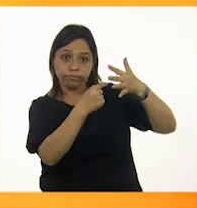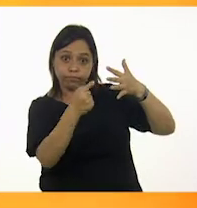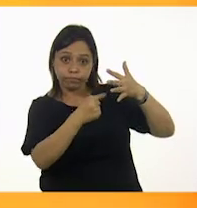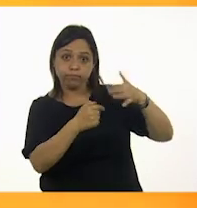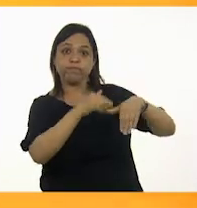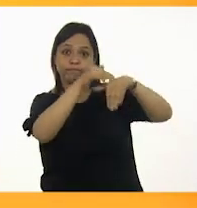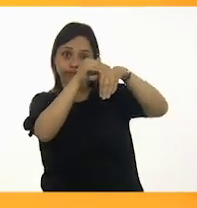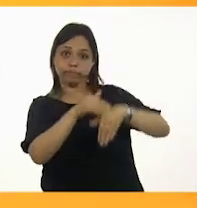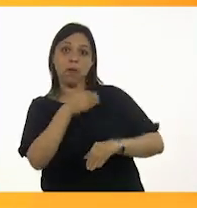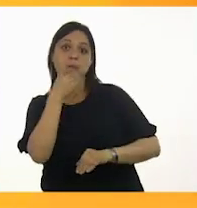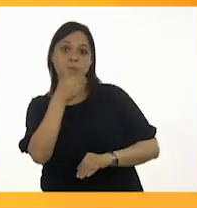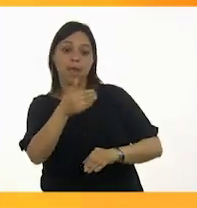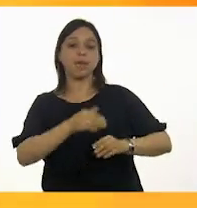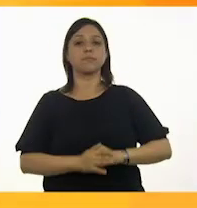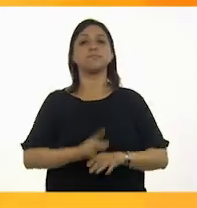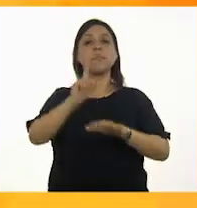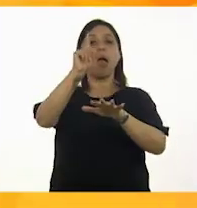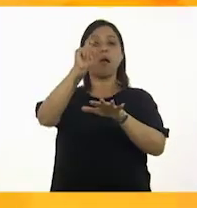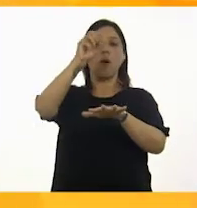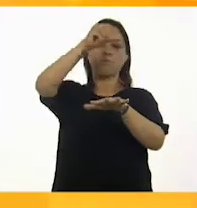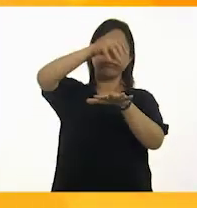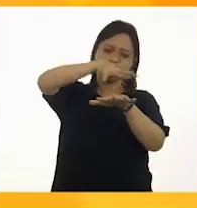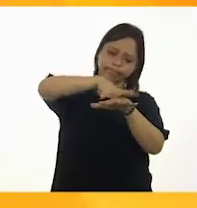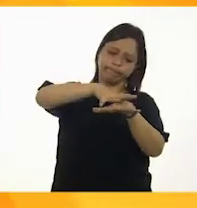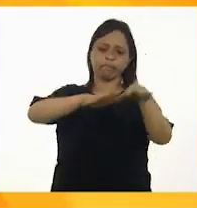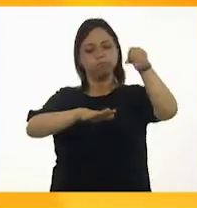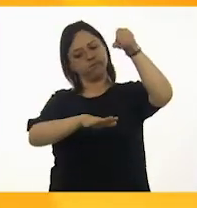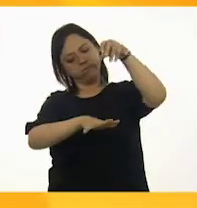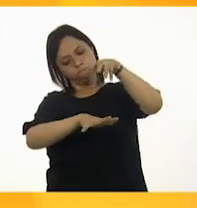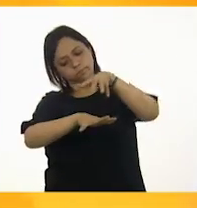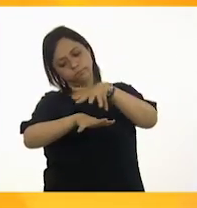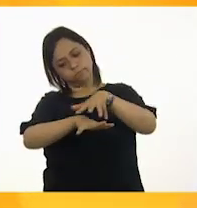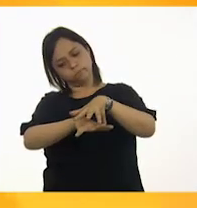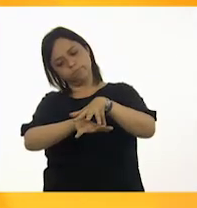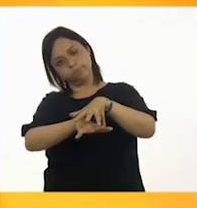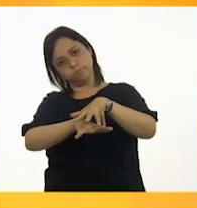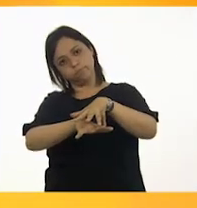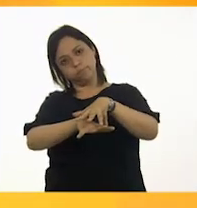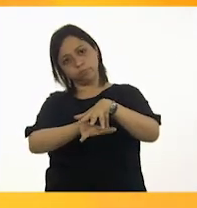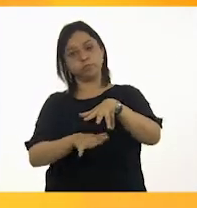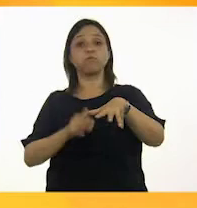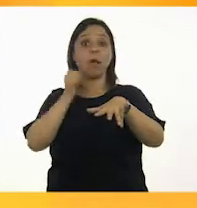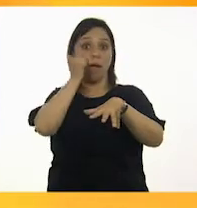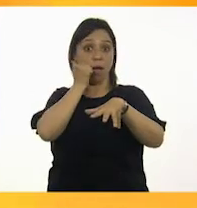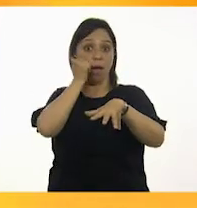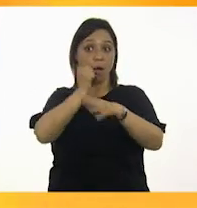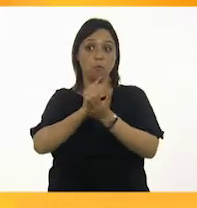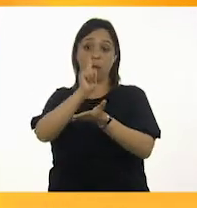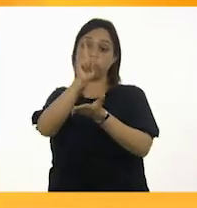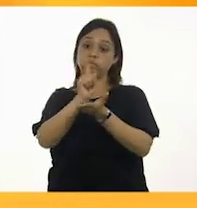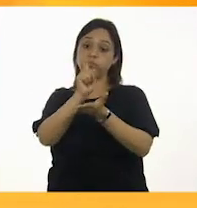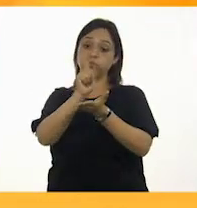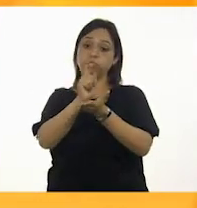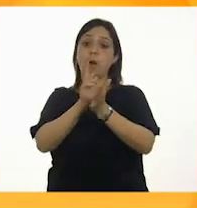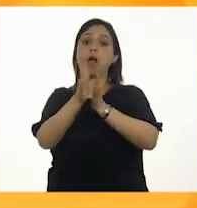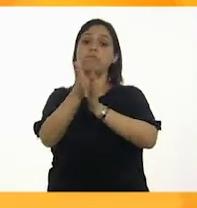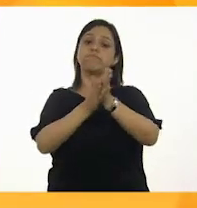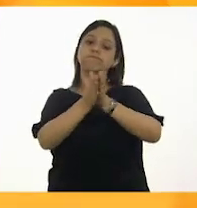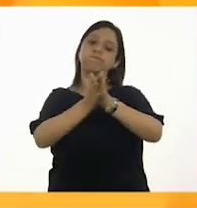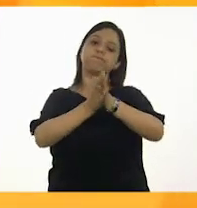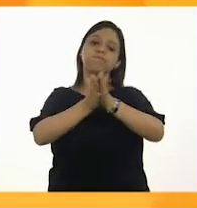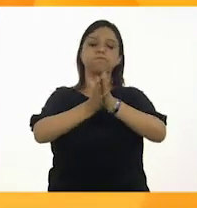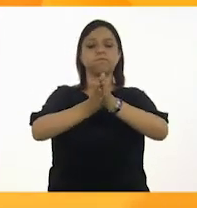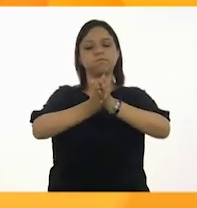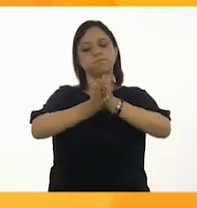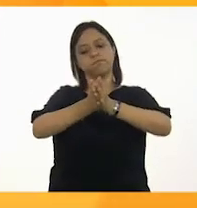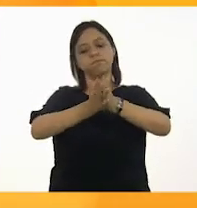hacerlo correctamente! ¡Moja tus manos! ¡Usa suficiente jabón! ¡Frota tus palmas